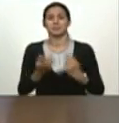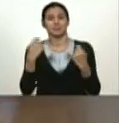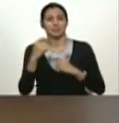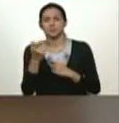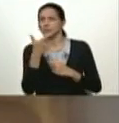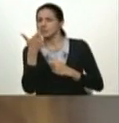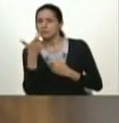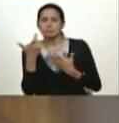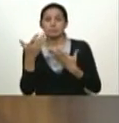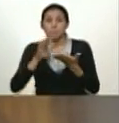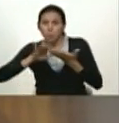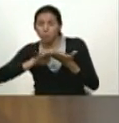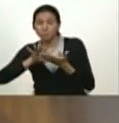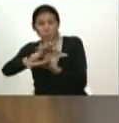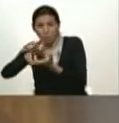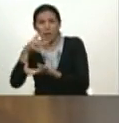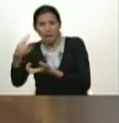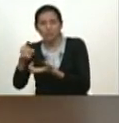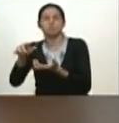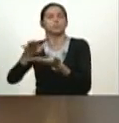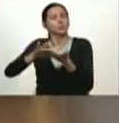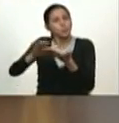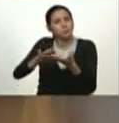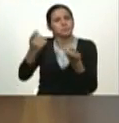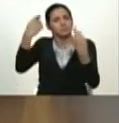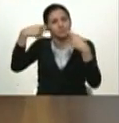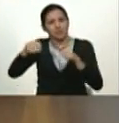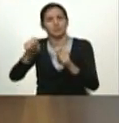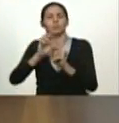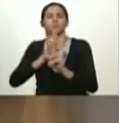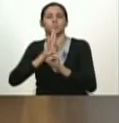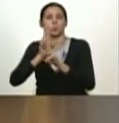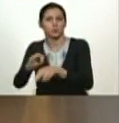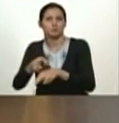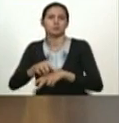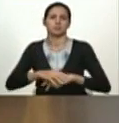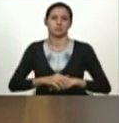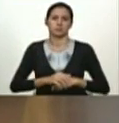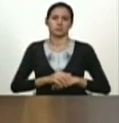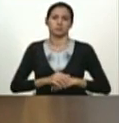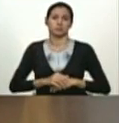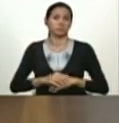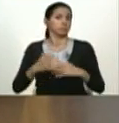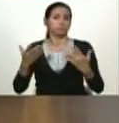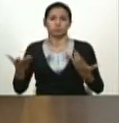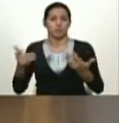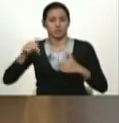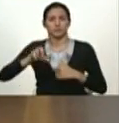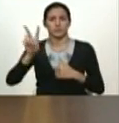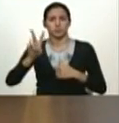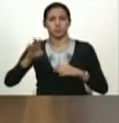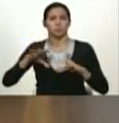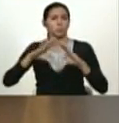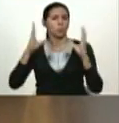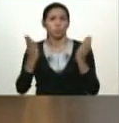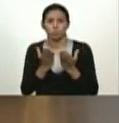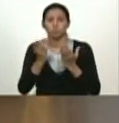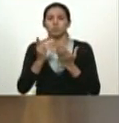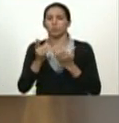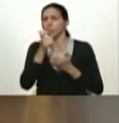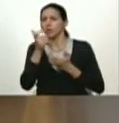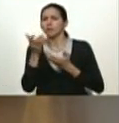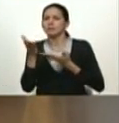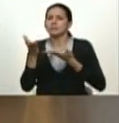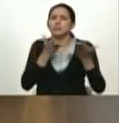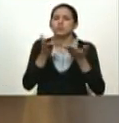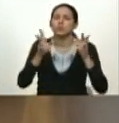integrales Paiva sin lugar a duda en el mundo en general en Venezuela un diseño de servicio de agua